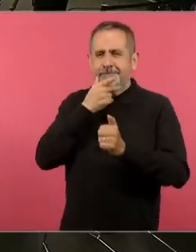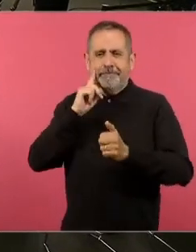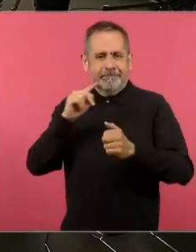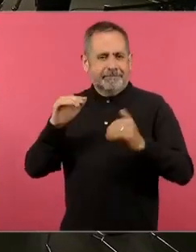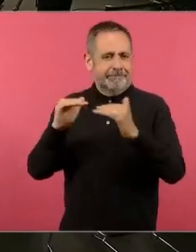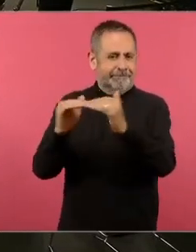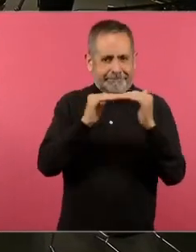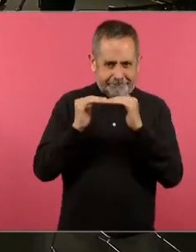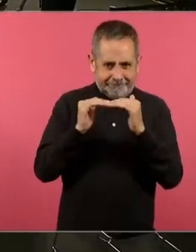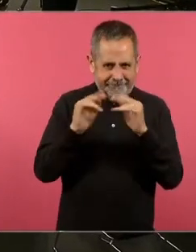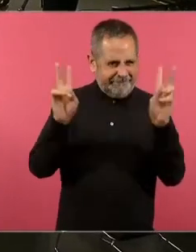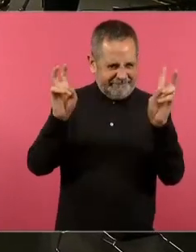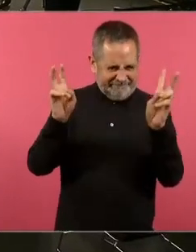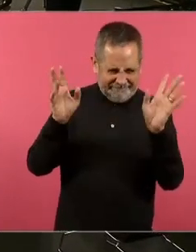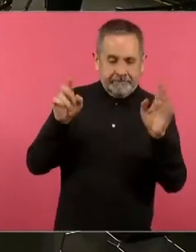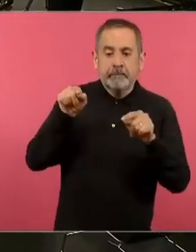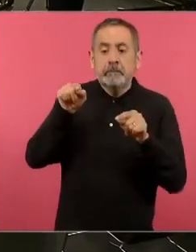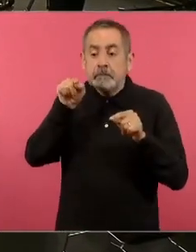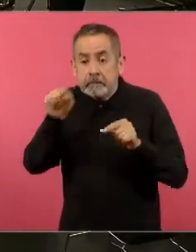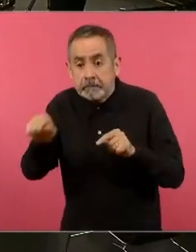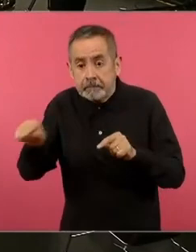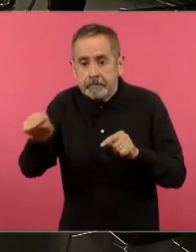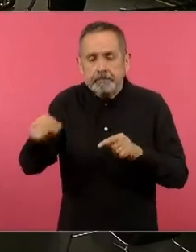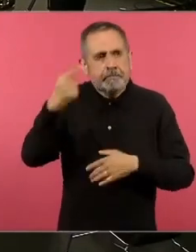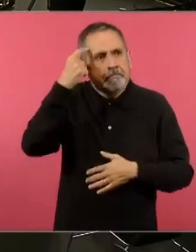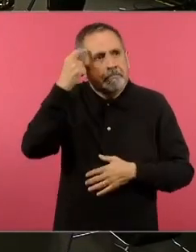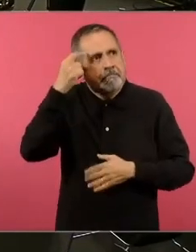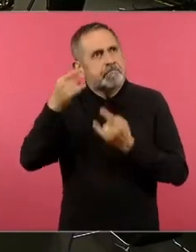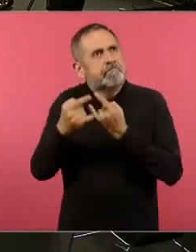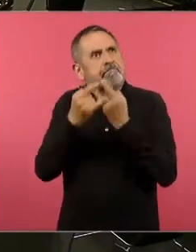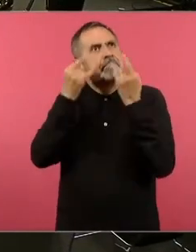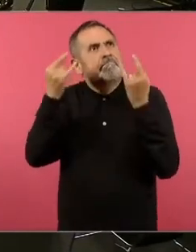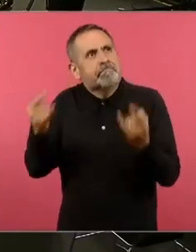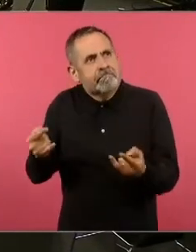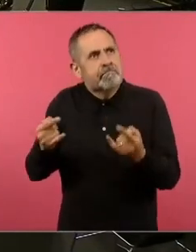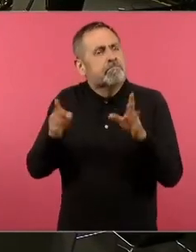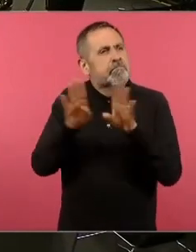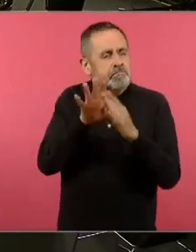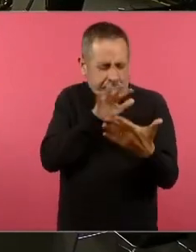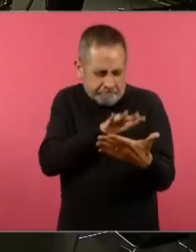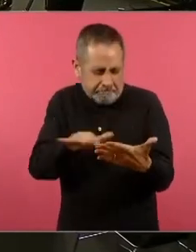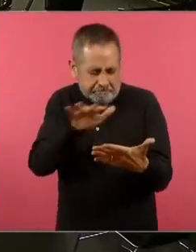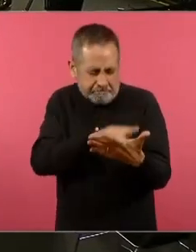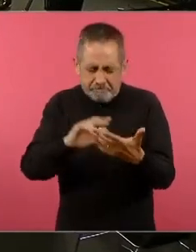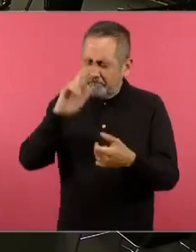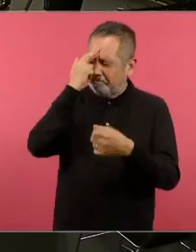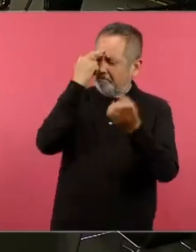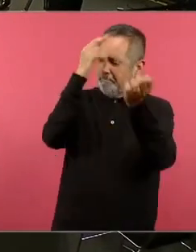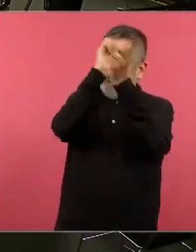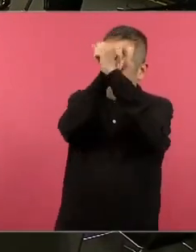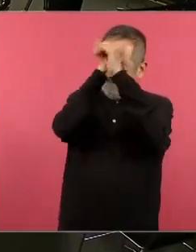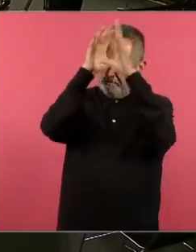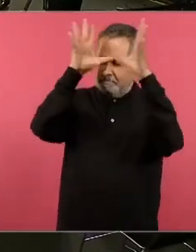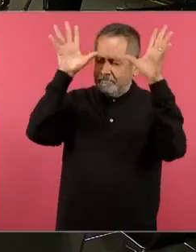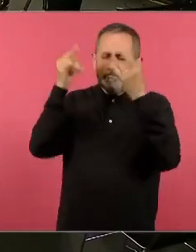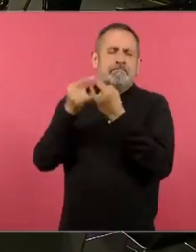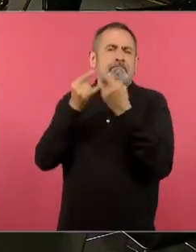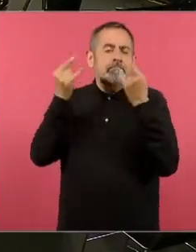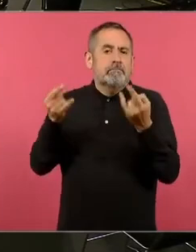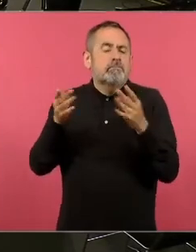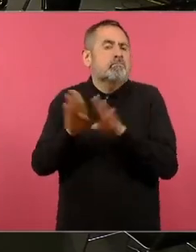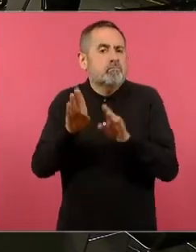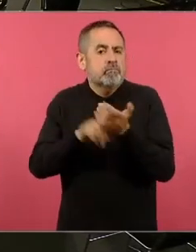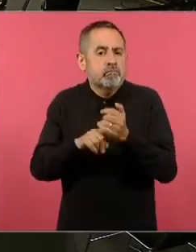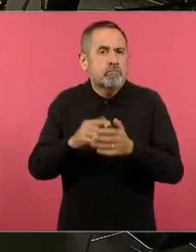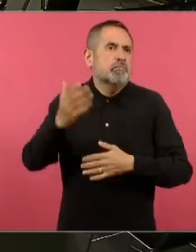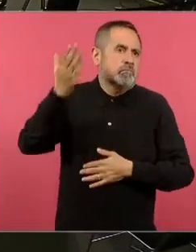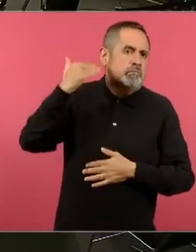niños van a tomar historias conocidas y cuentos para reimaginar esas historias donde el papel de